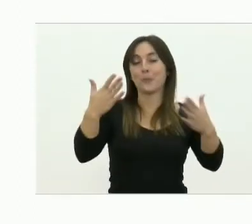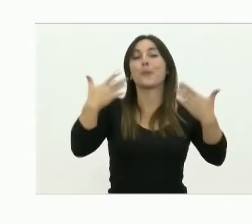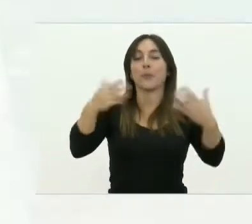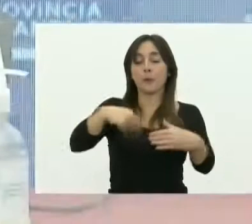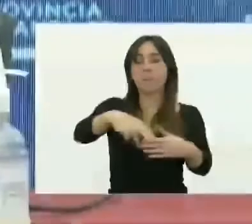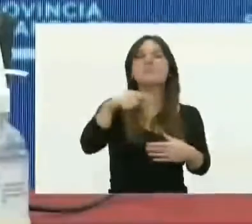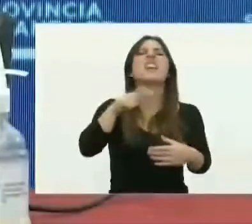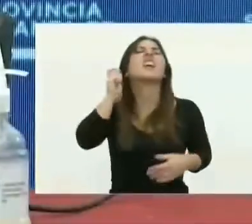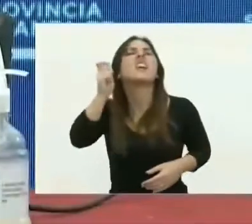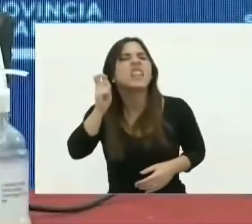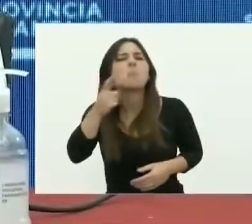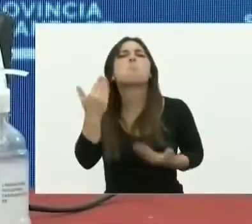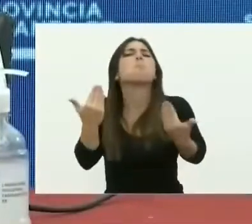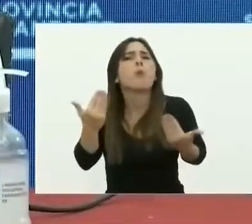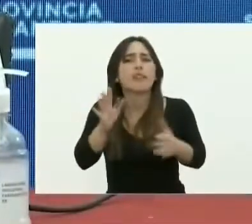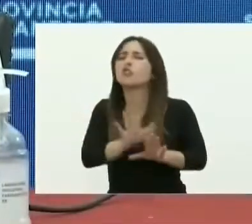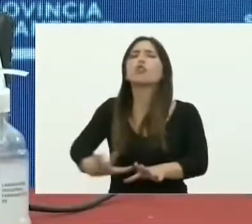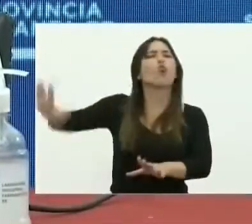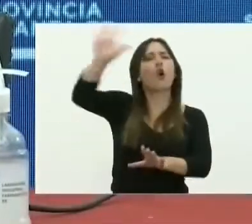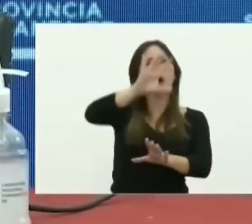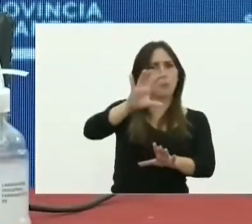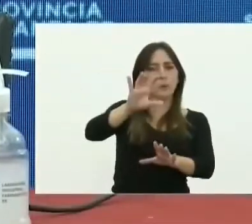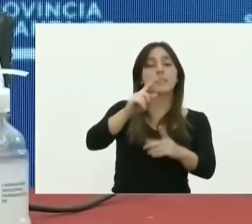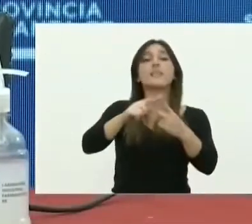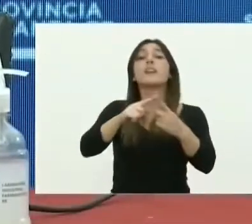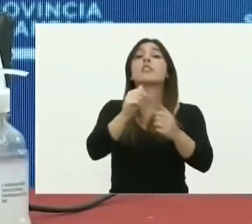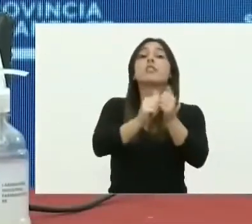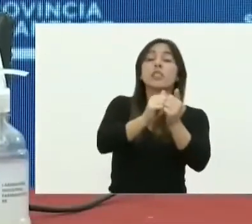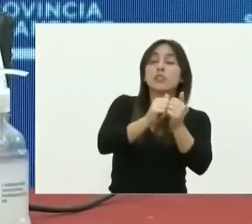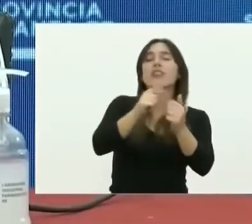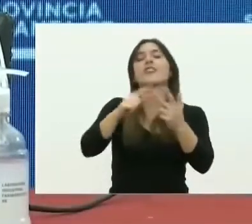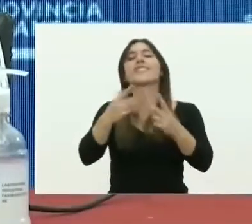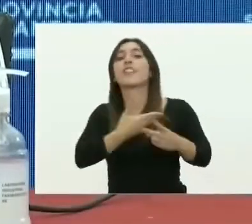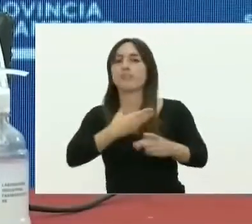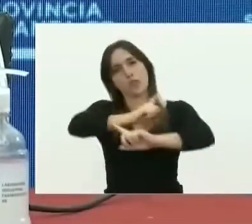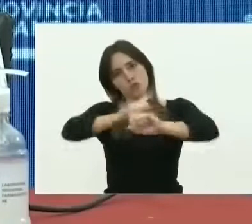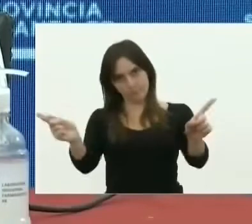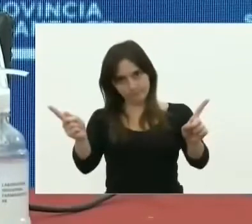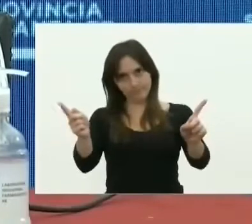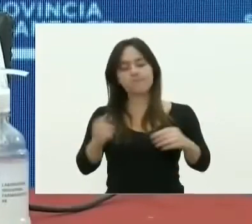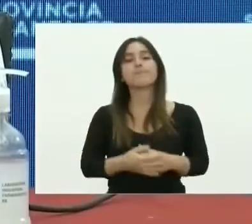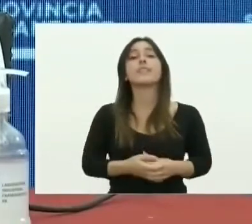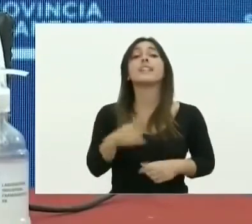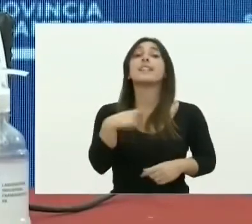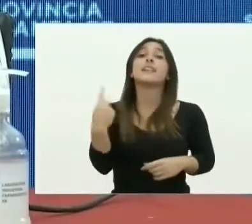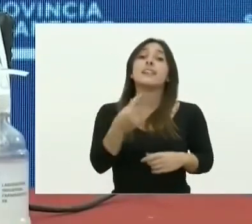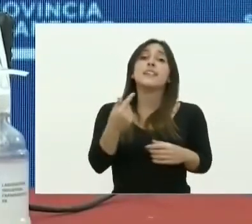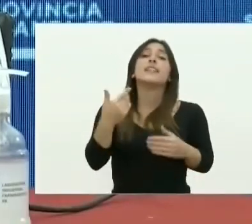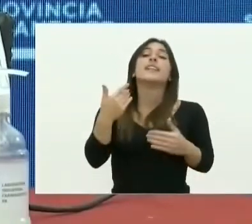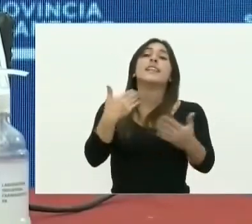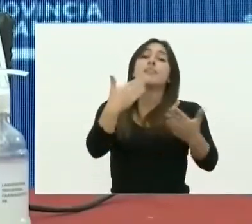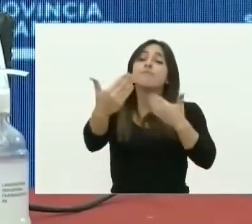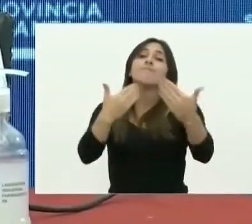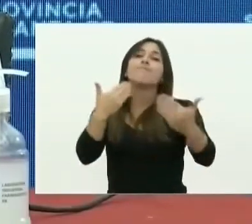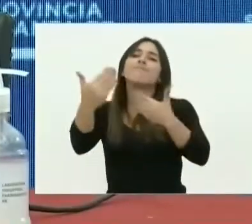vigente para toda la provincia, excepto la ciudad de Santa Fe y Rosario. A partir del diálogo que estamos teniendo con